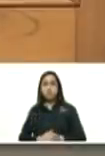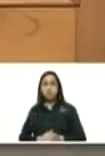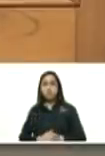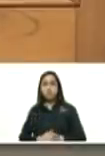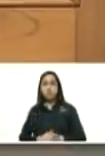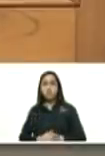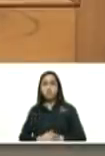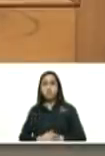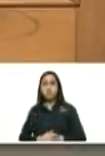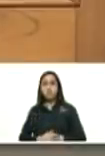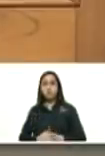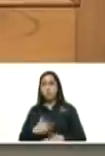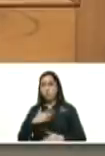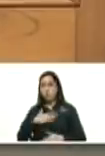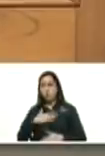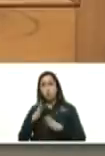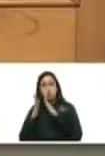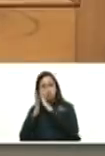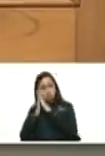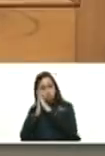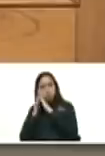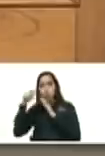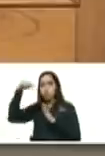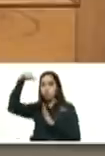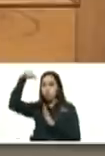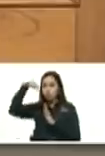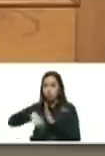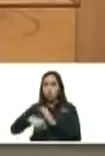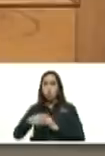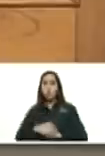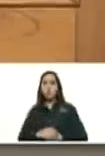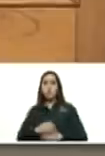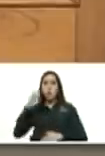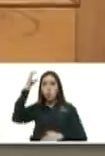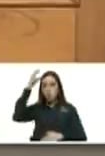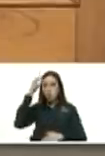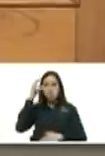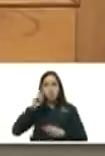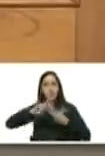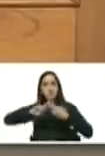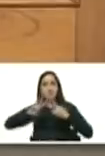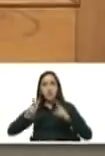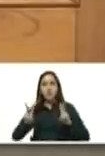yo duermo muy profundo porque tengo la conciencia en paz